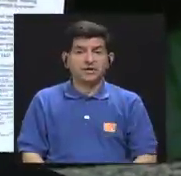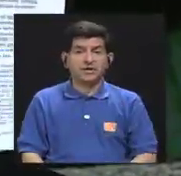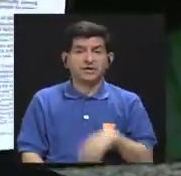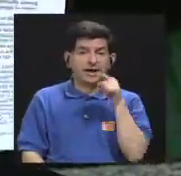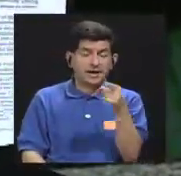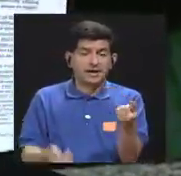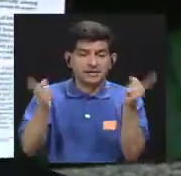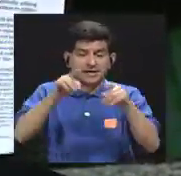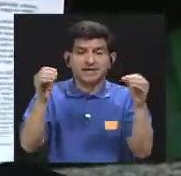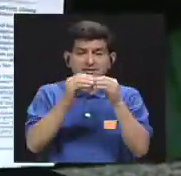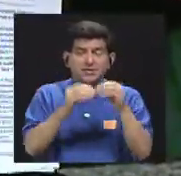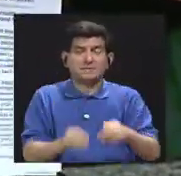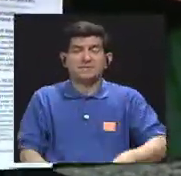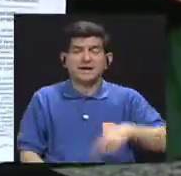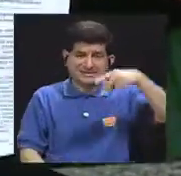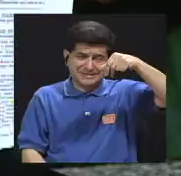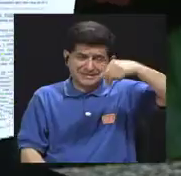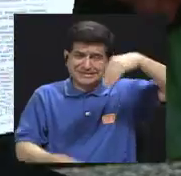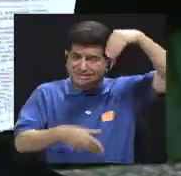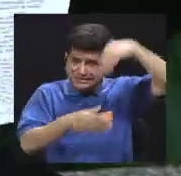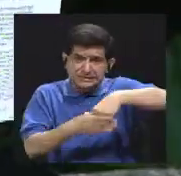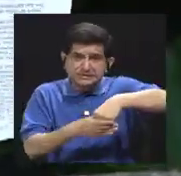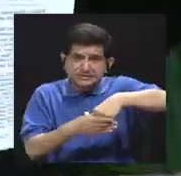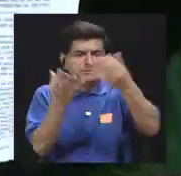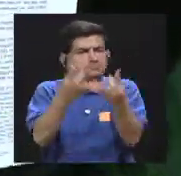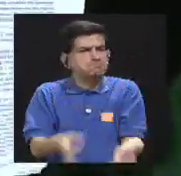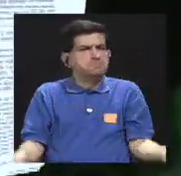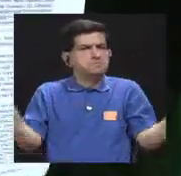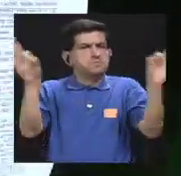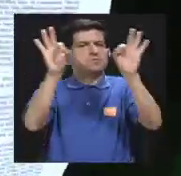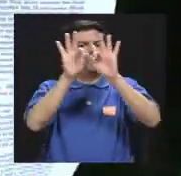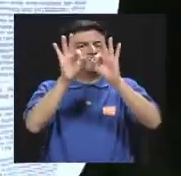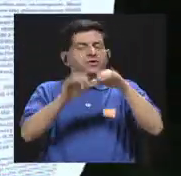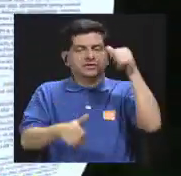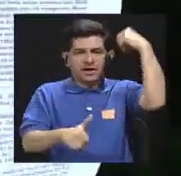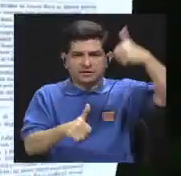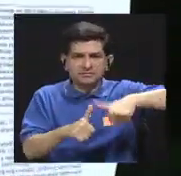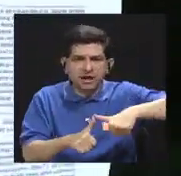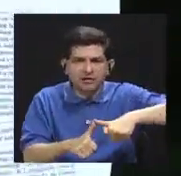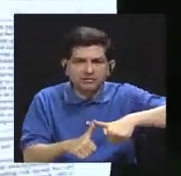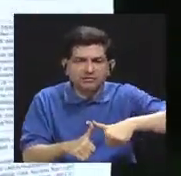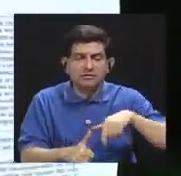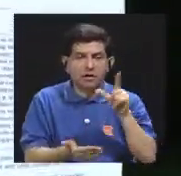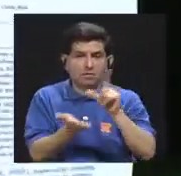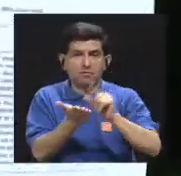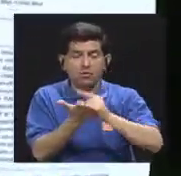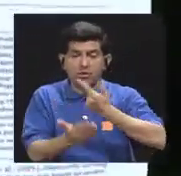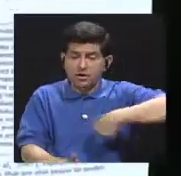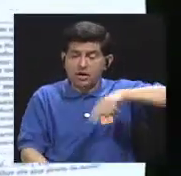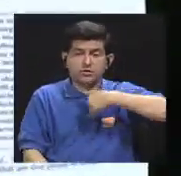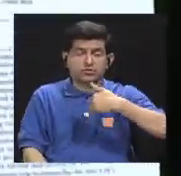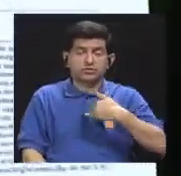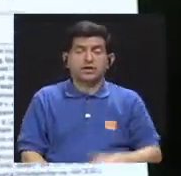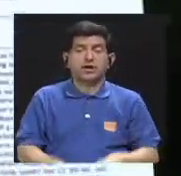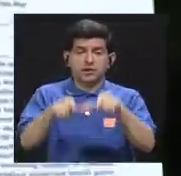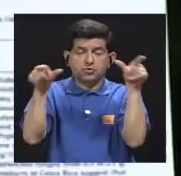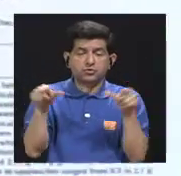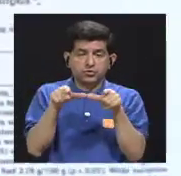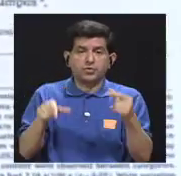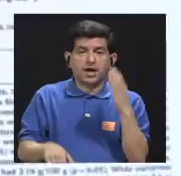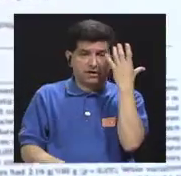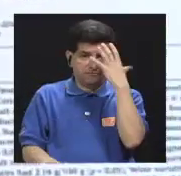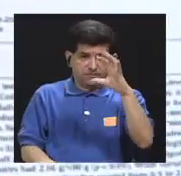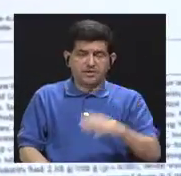categorías de alimentos que más sodio tiene entonces es importantísimo tener eso presente esta publicación nosotros tenemos una página de facebook